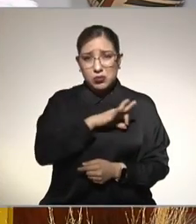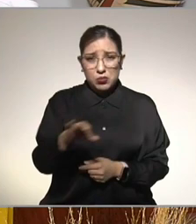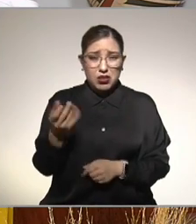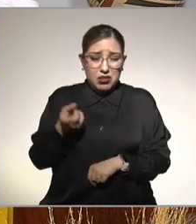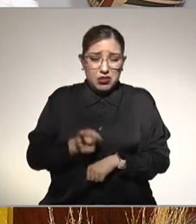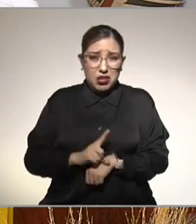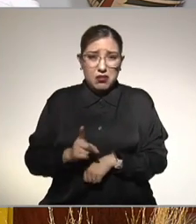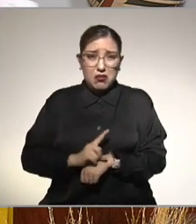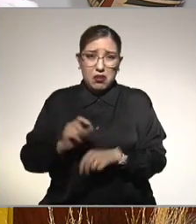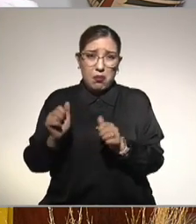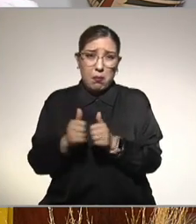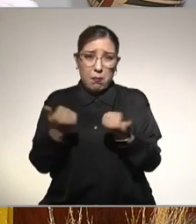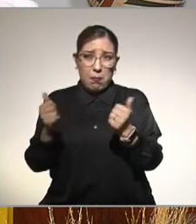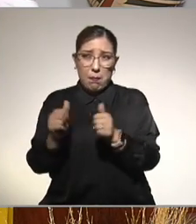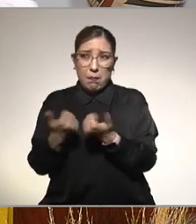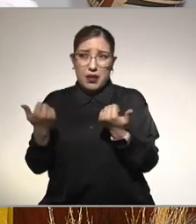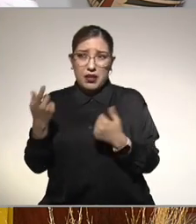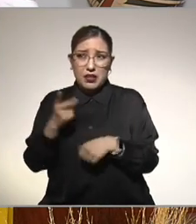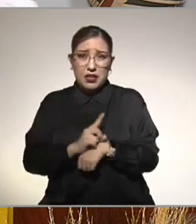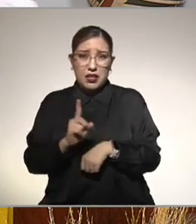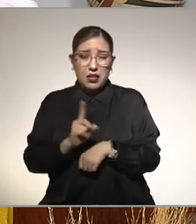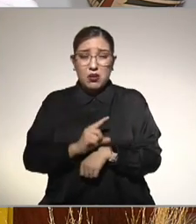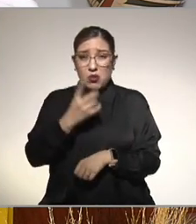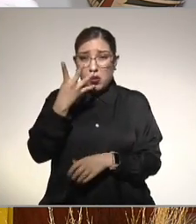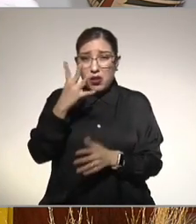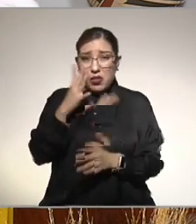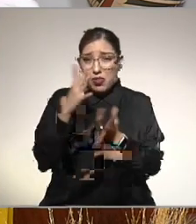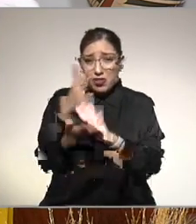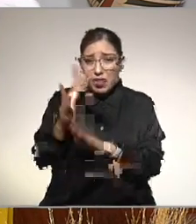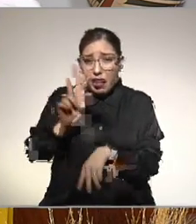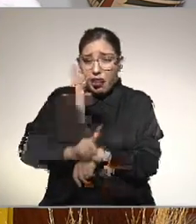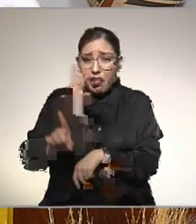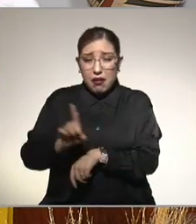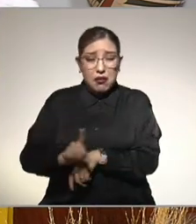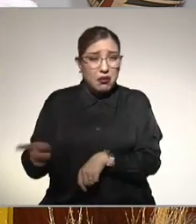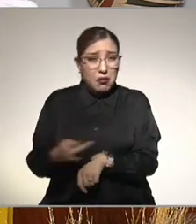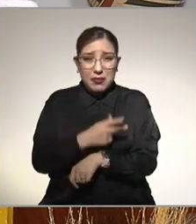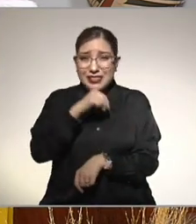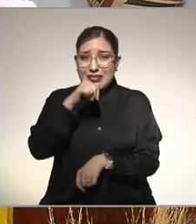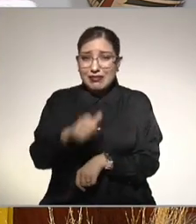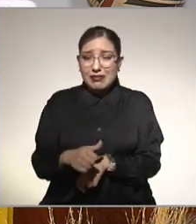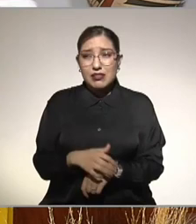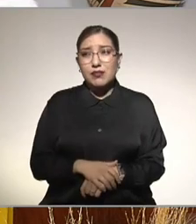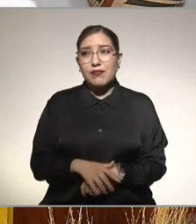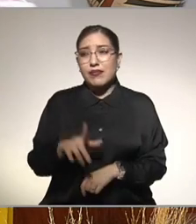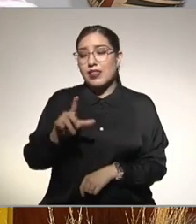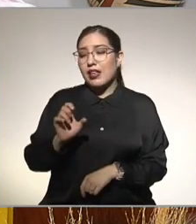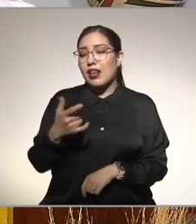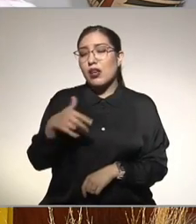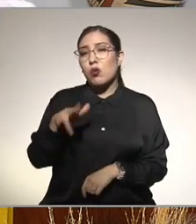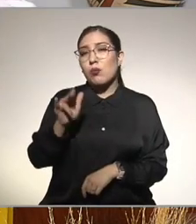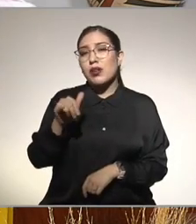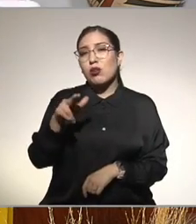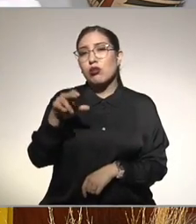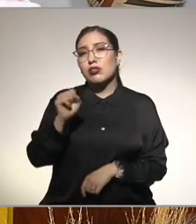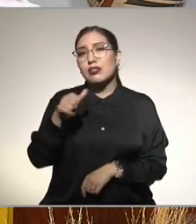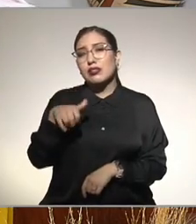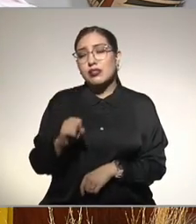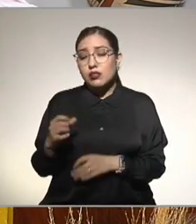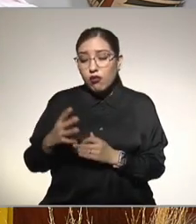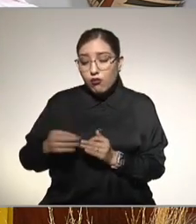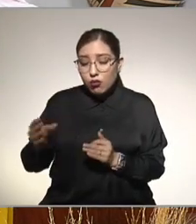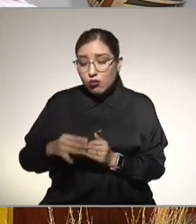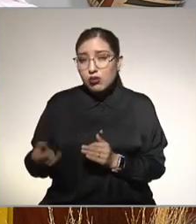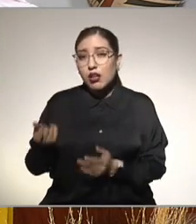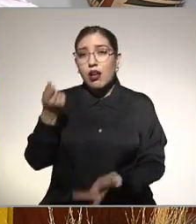perfectamente bien unas 4 tortillas al día no pasa absolutamente nada comer muchas leguminosas comer fruta escogerlas o comer nada más